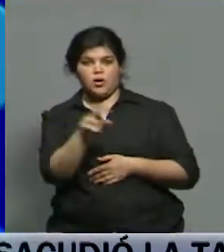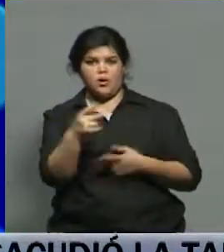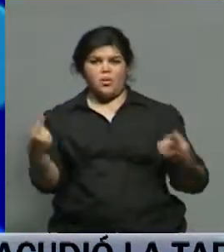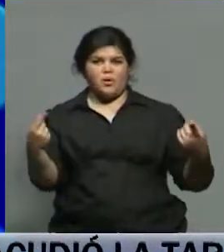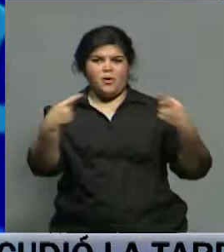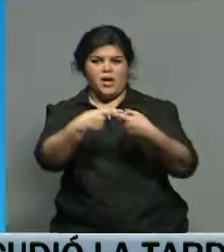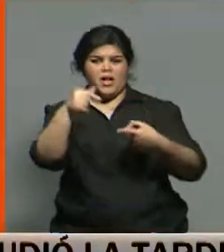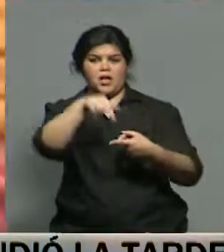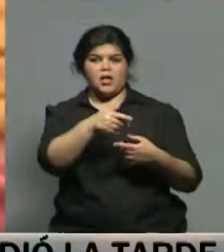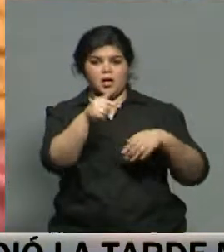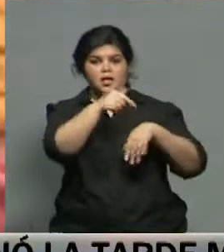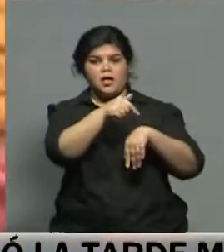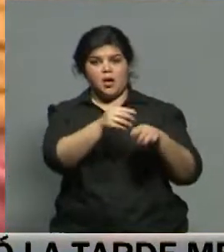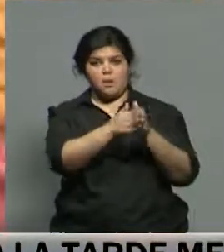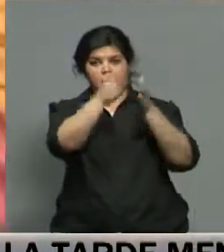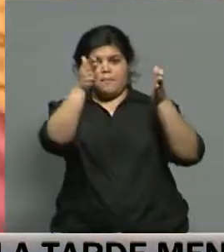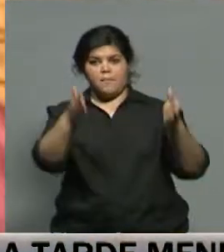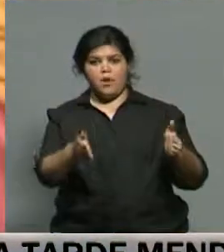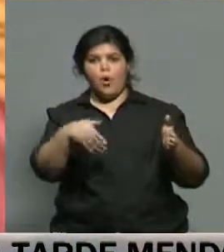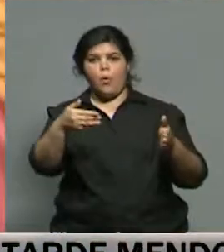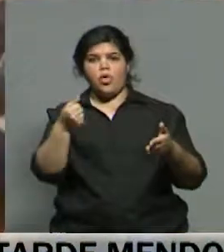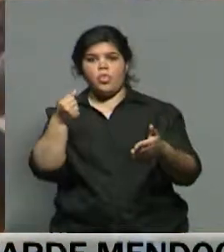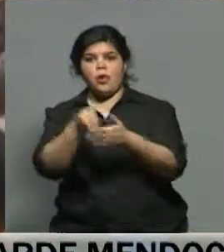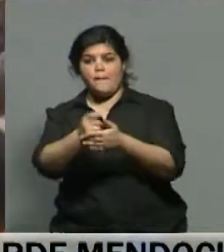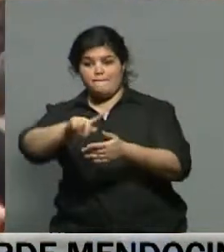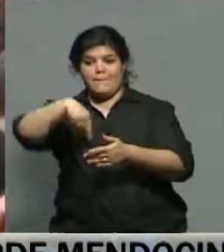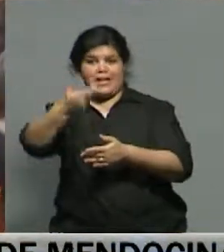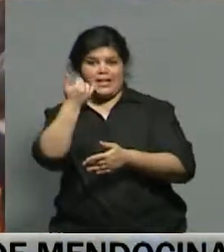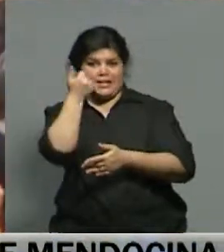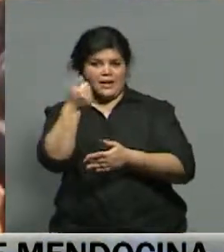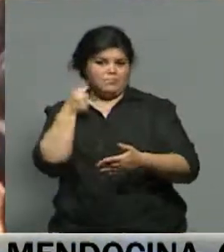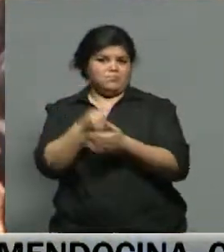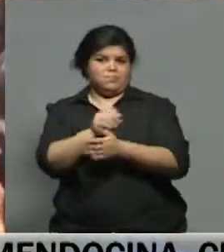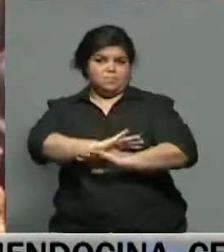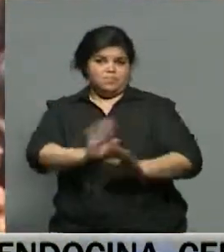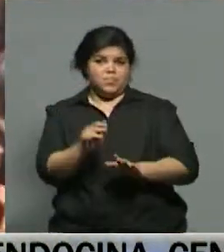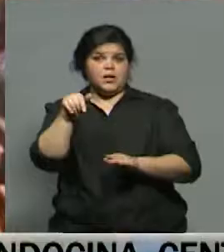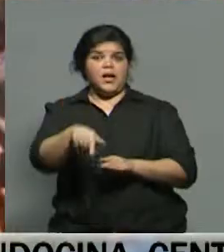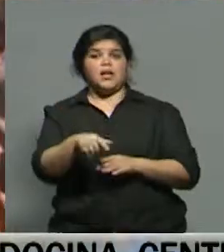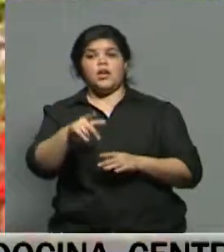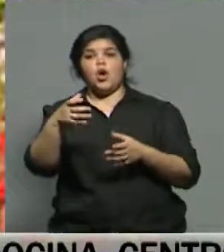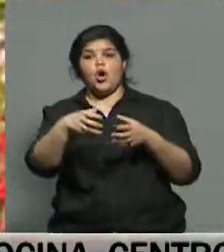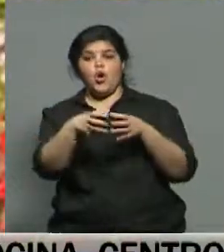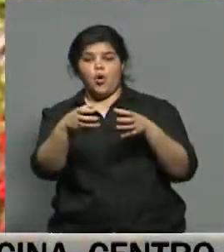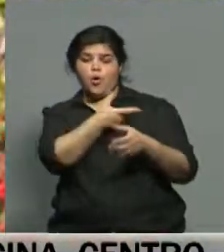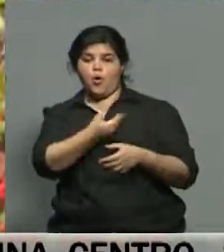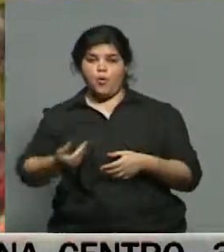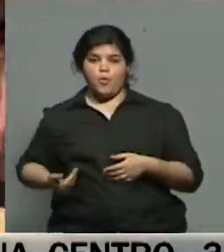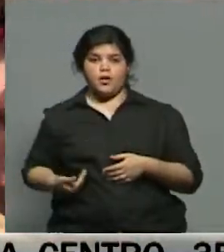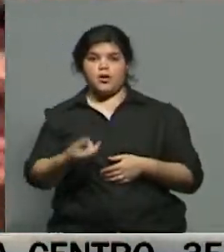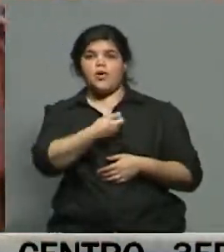gobierno español y ese plazo se vence mañana. Puigdemont no cede y el gobierno español está preparando una intervención